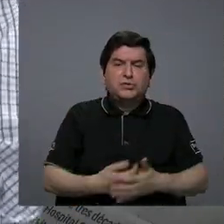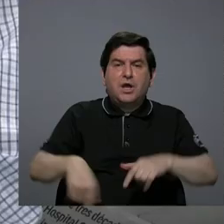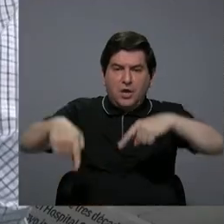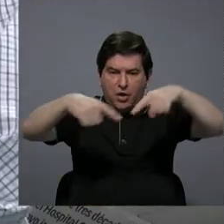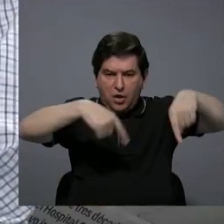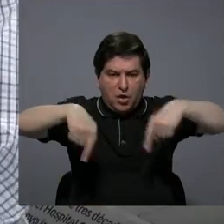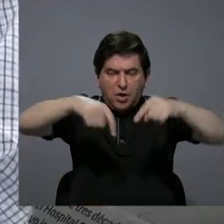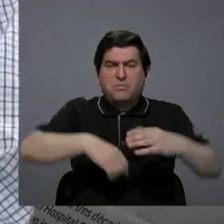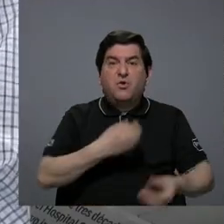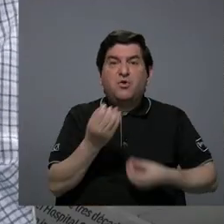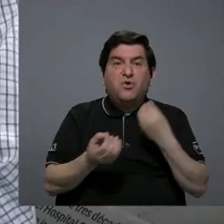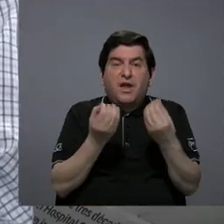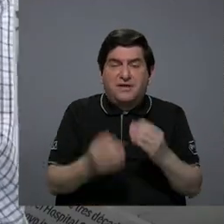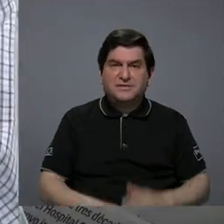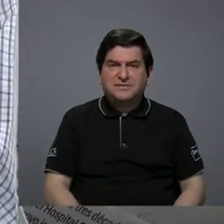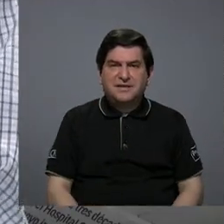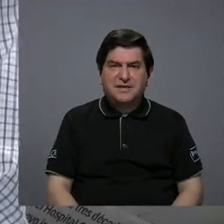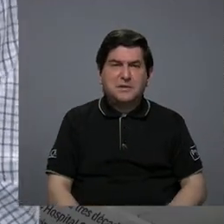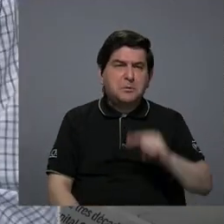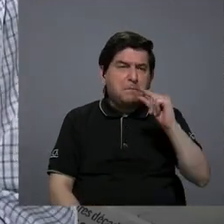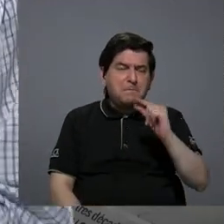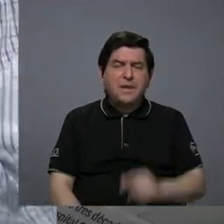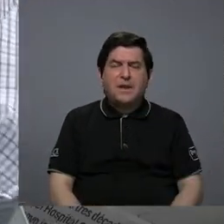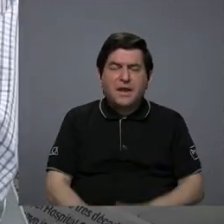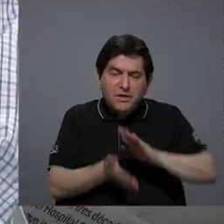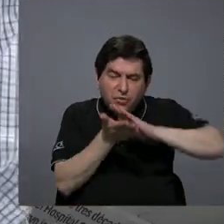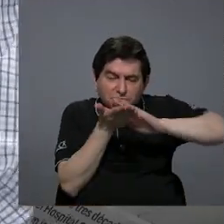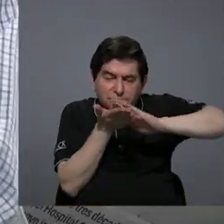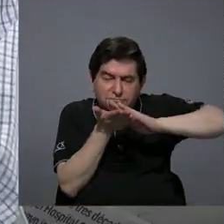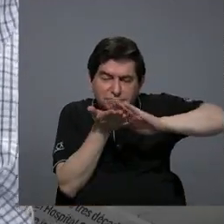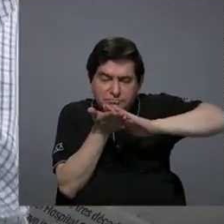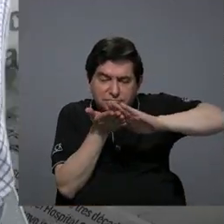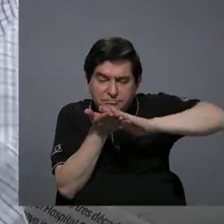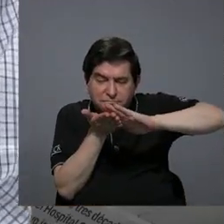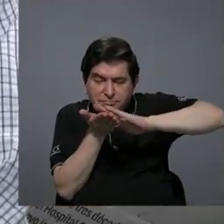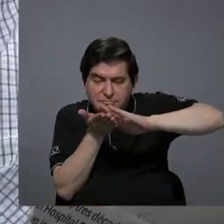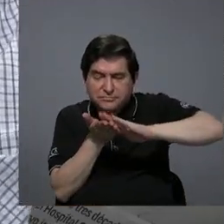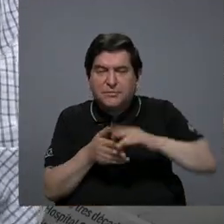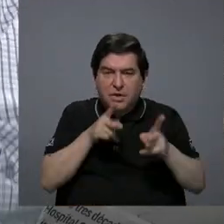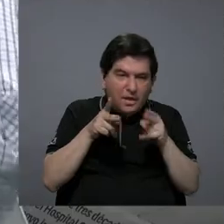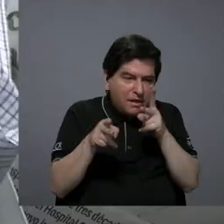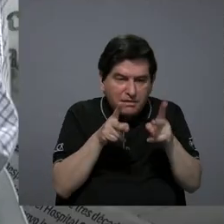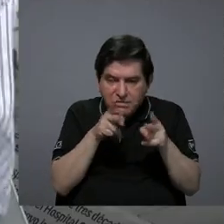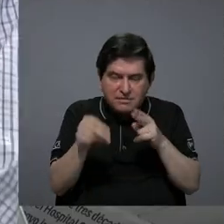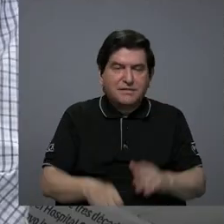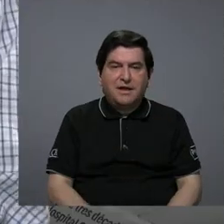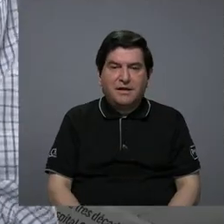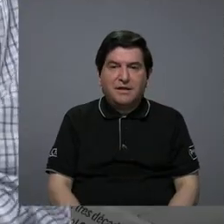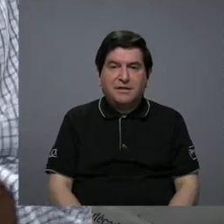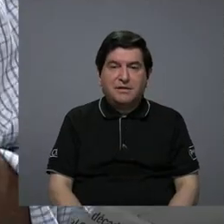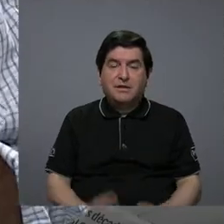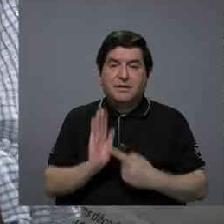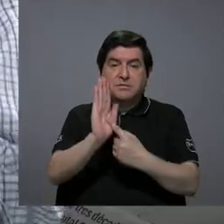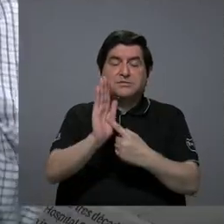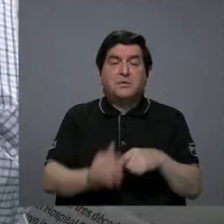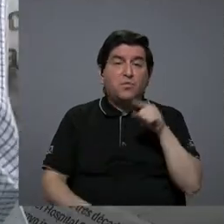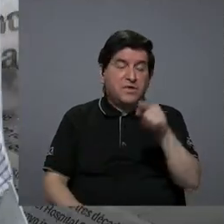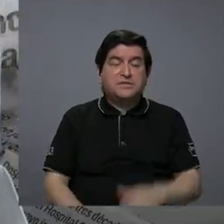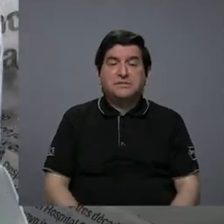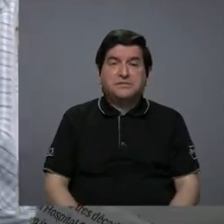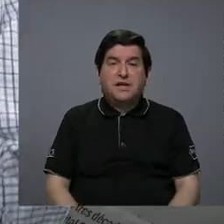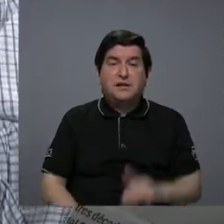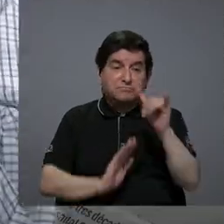y que lo que tenemos que hacer es una pequeña curaduría como se dice una pequeña edición los ponemos de manera sincrónica